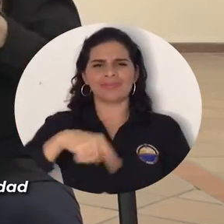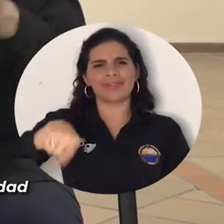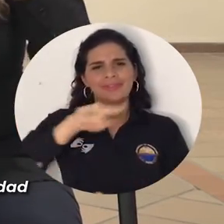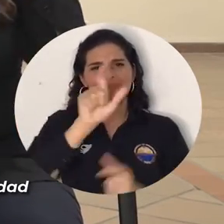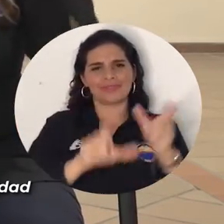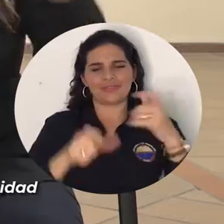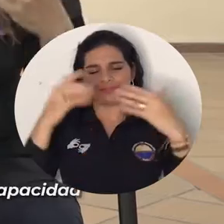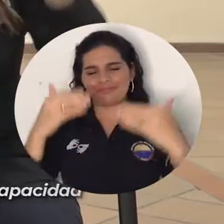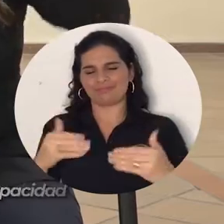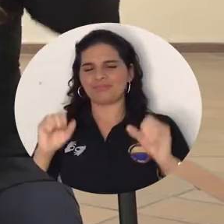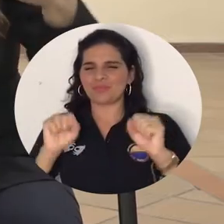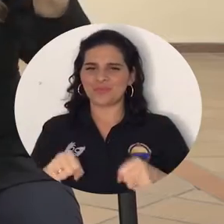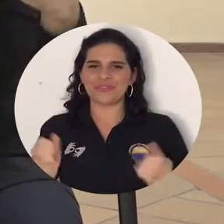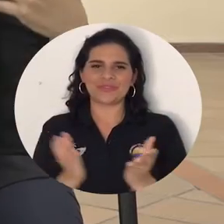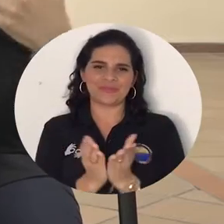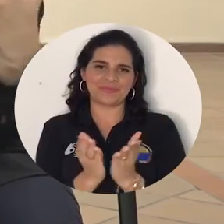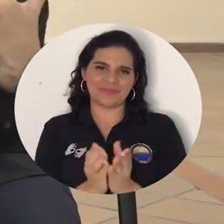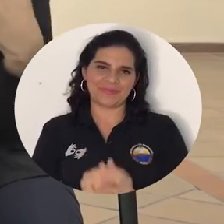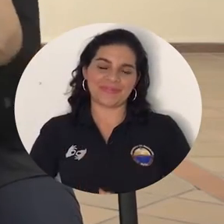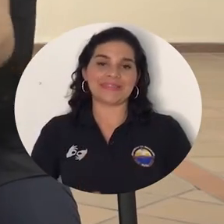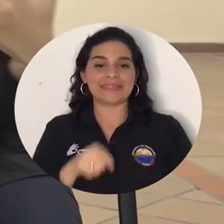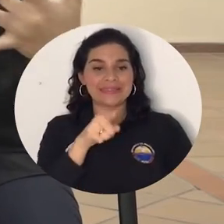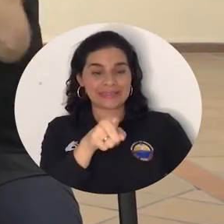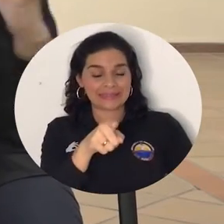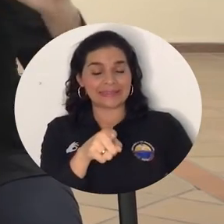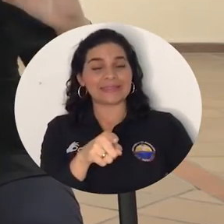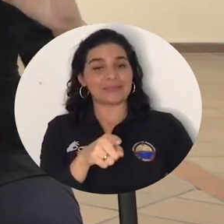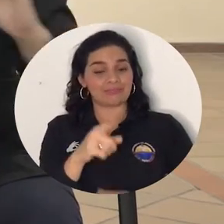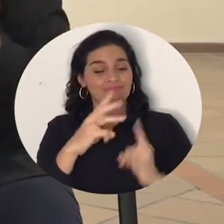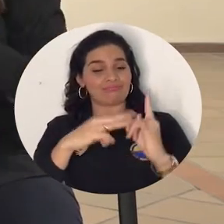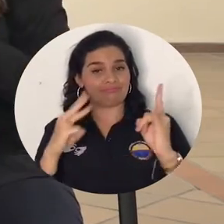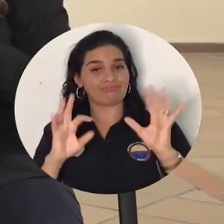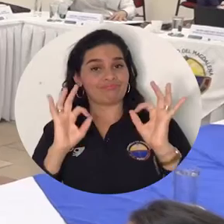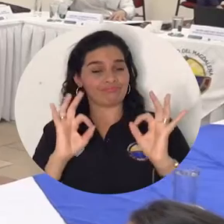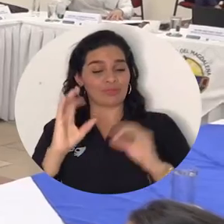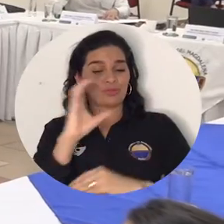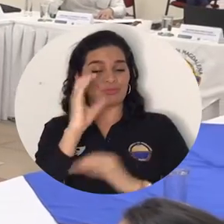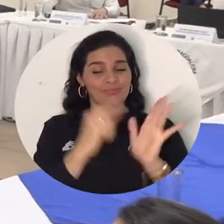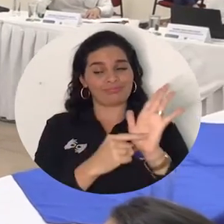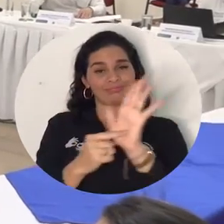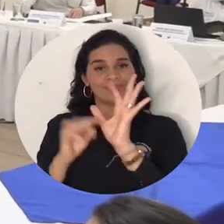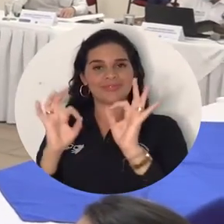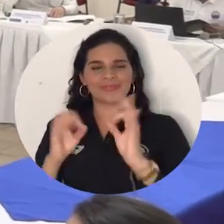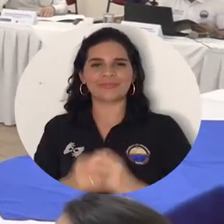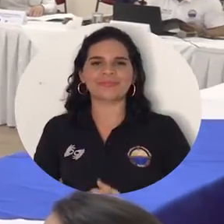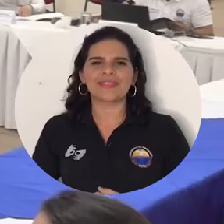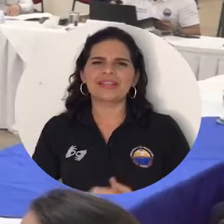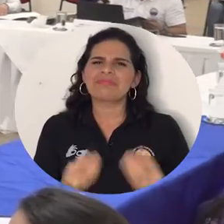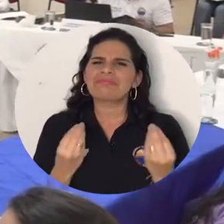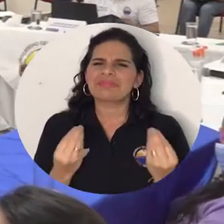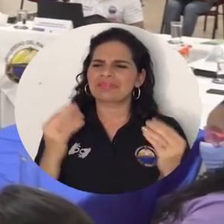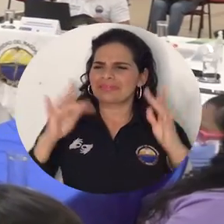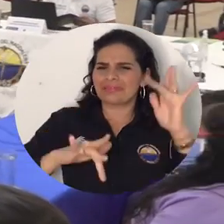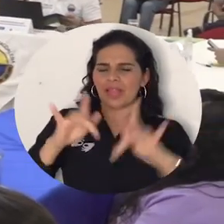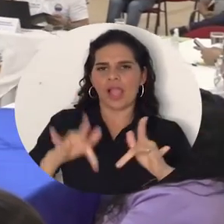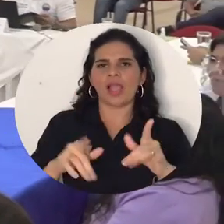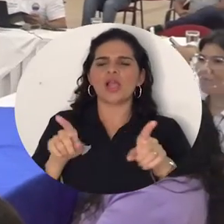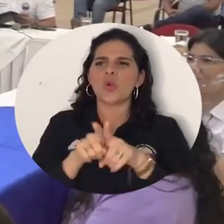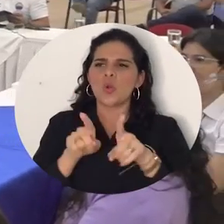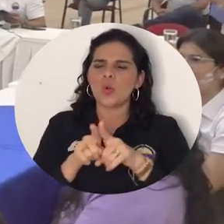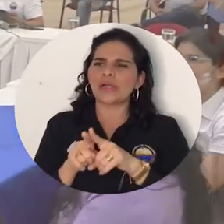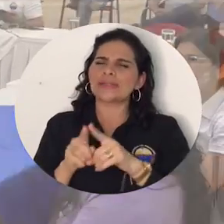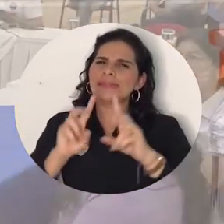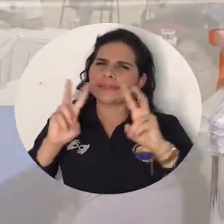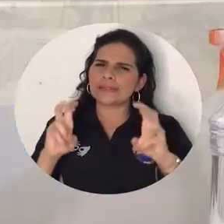para toda nuestra población con discapacidad. Es una universidad de ejemplo del país. El evento se realizó con el propósito de articular la política